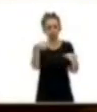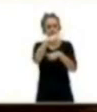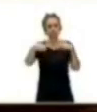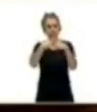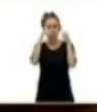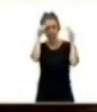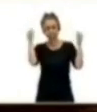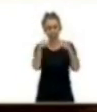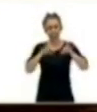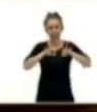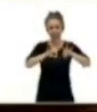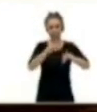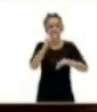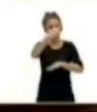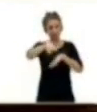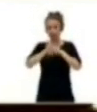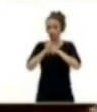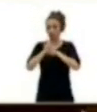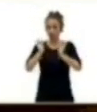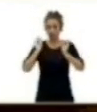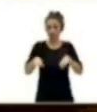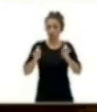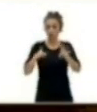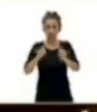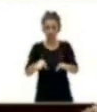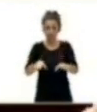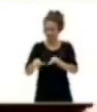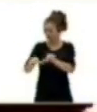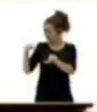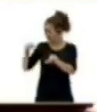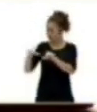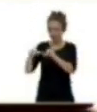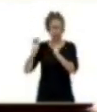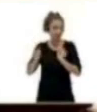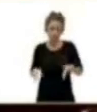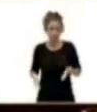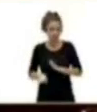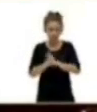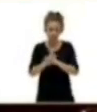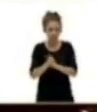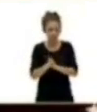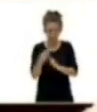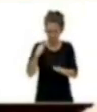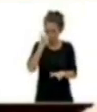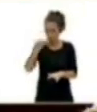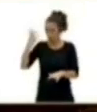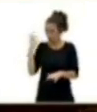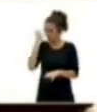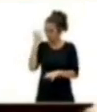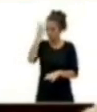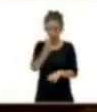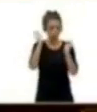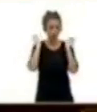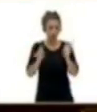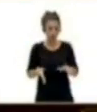Si siguen por la misma senda, el destino final va a ser el mismo. El mismo que hemos tenido estos cuatro años. Desempleo y